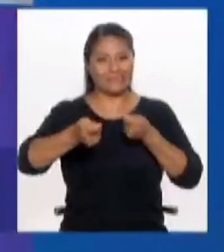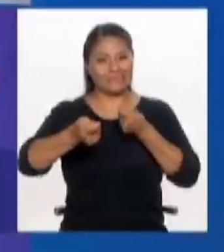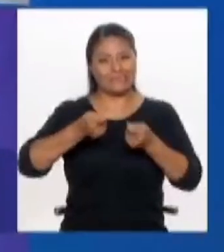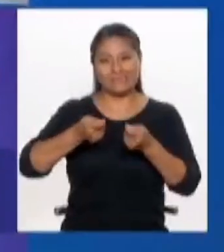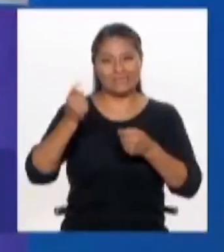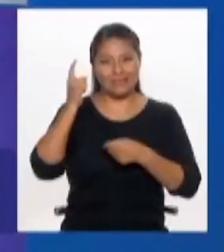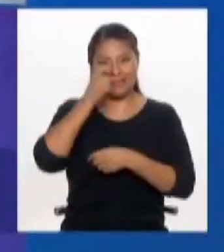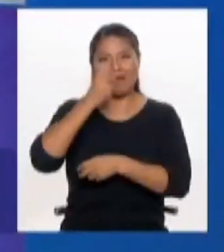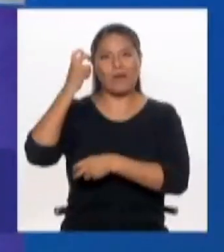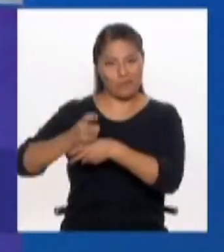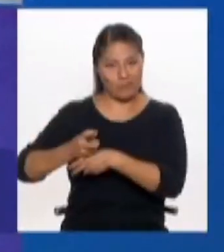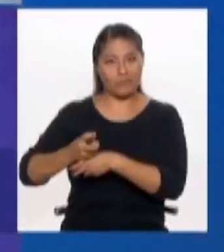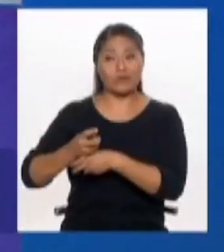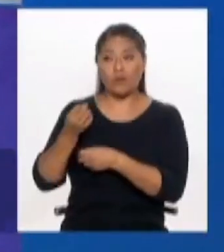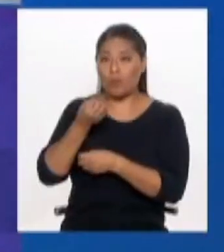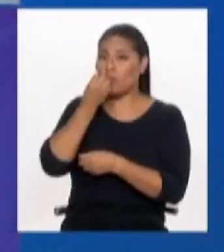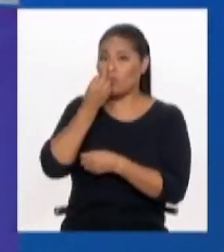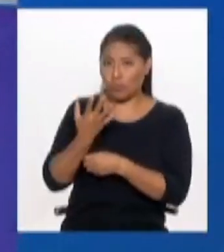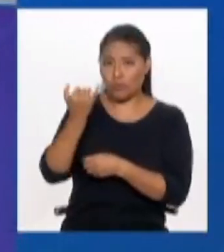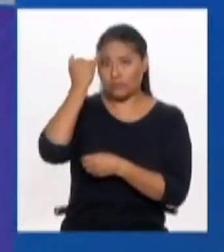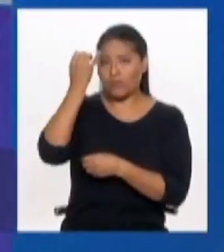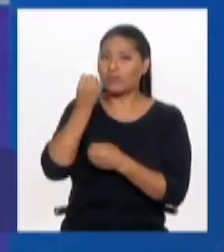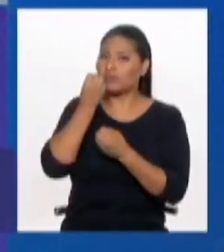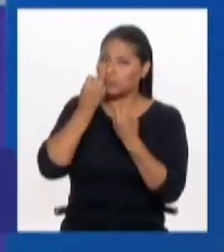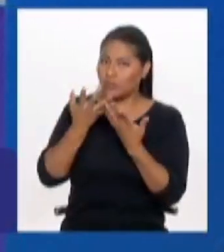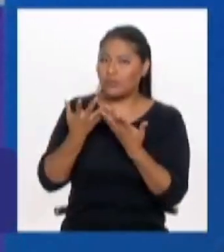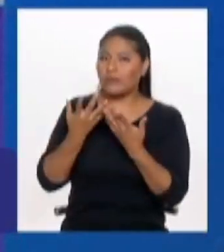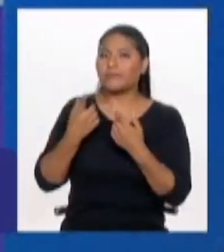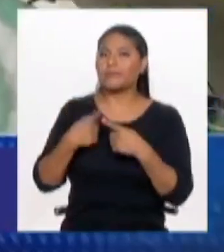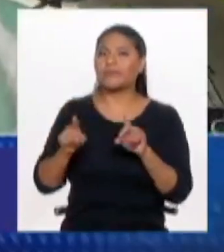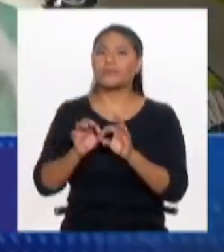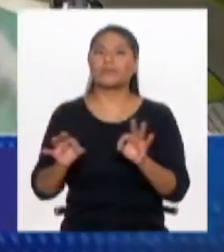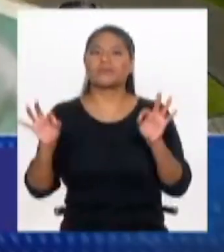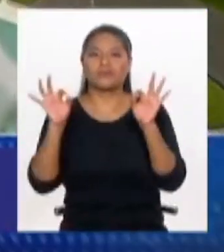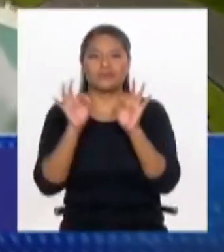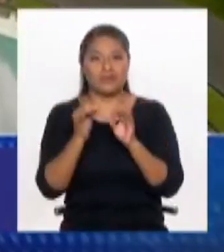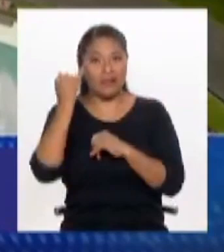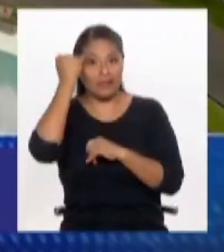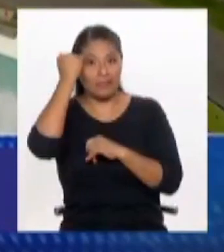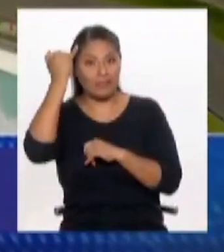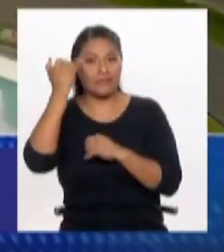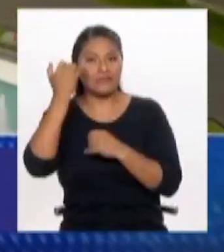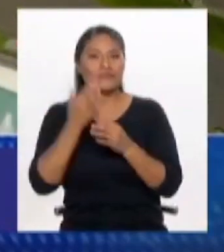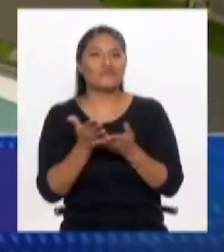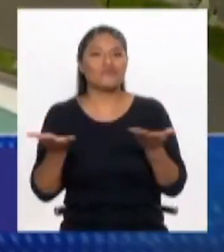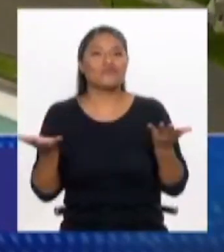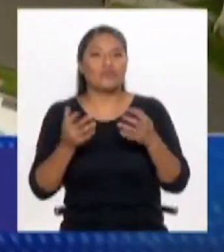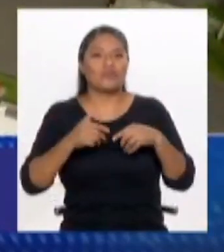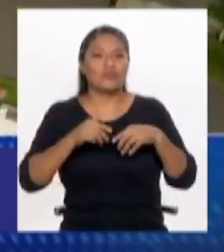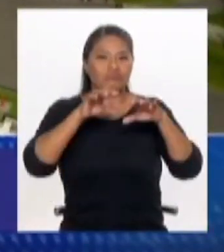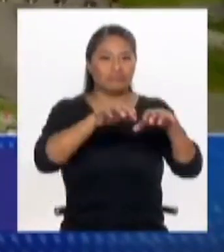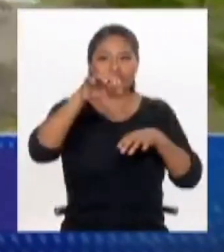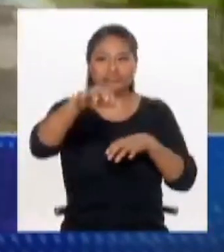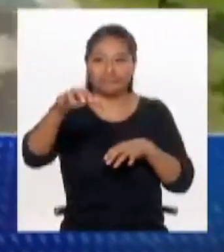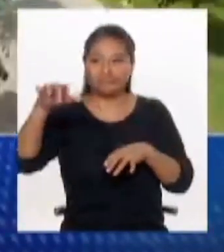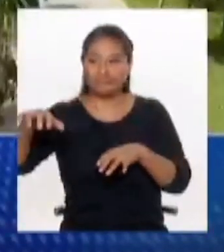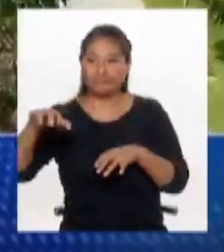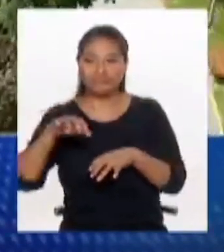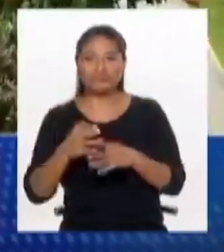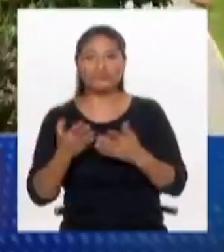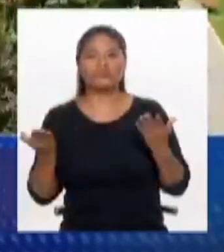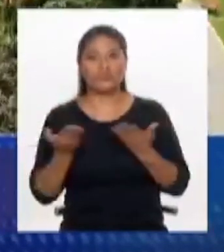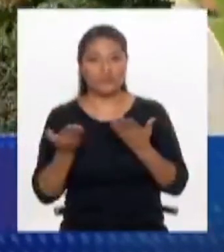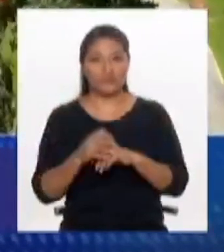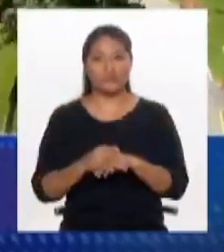idea como tal es buena, pero bien importante no solamente es la idea, sino dónde se ponen y dónde se implementan